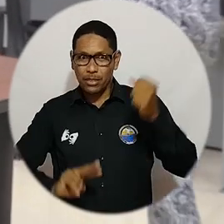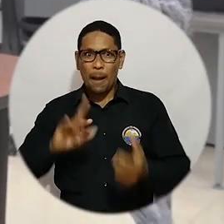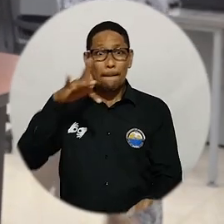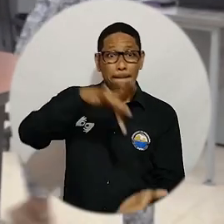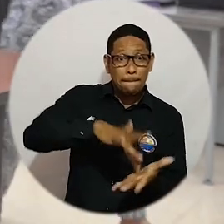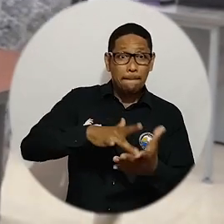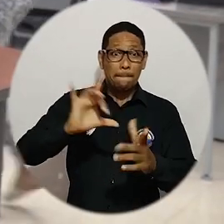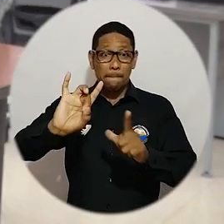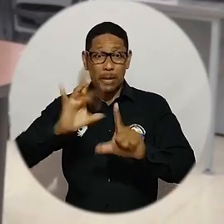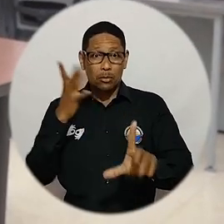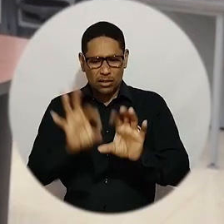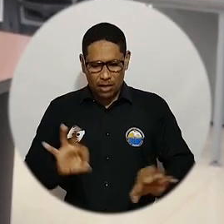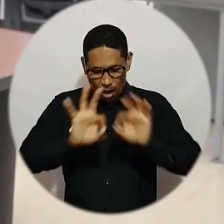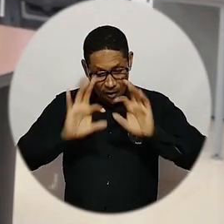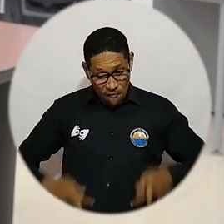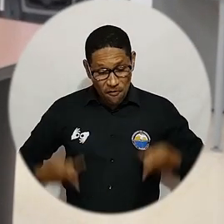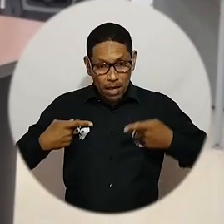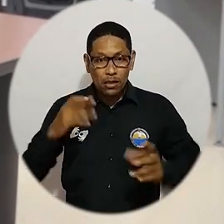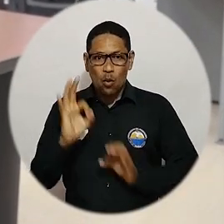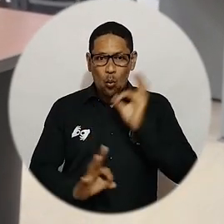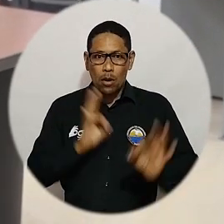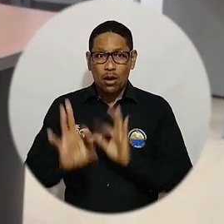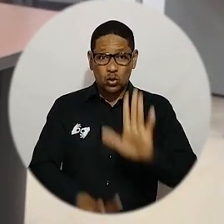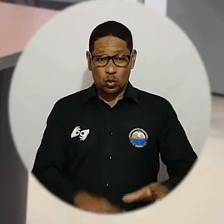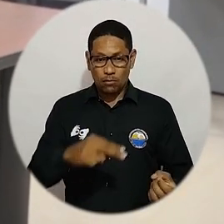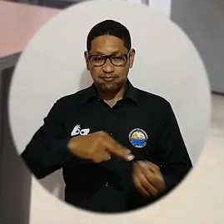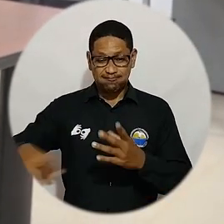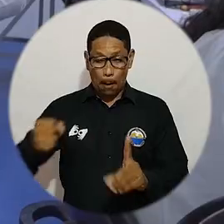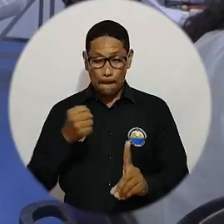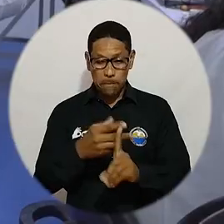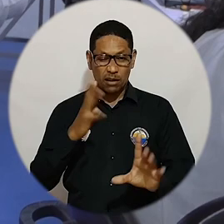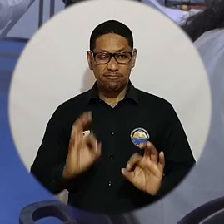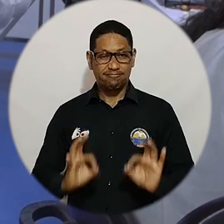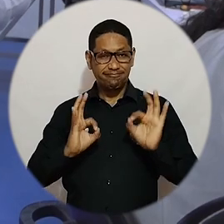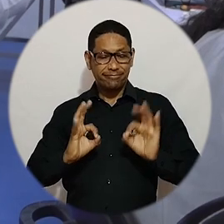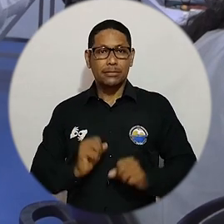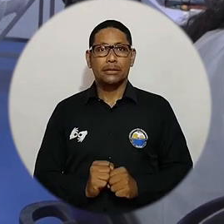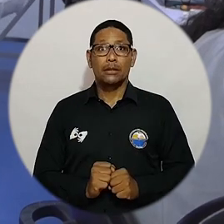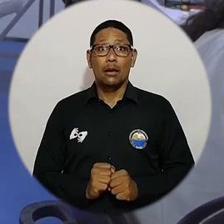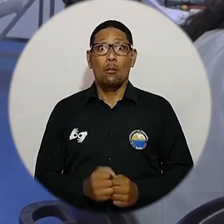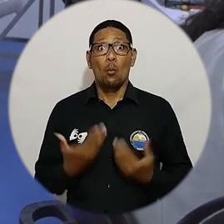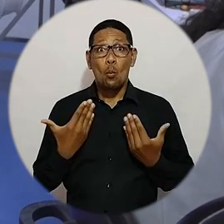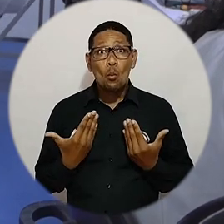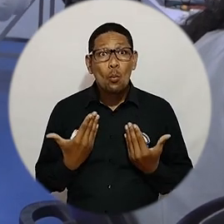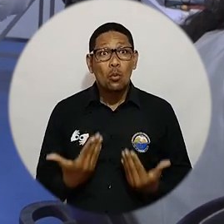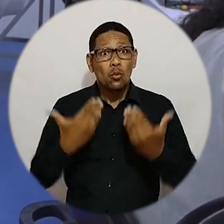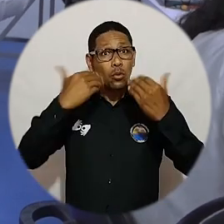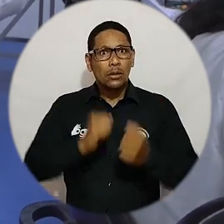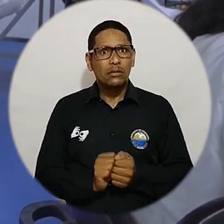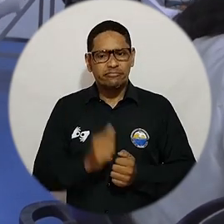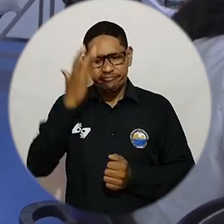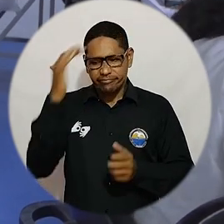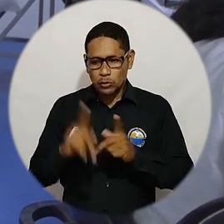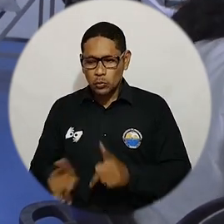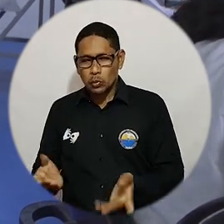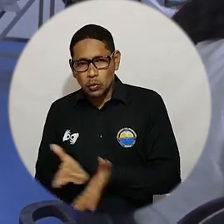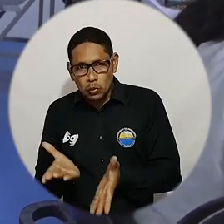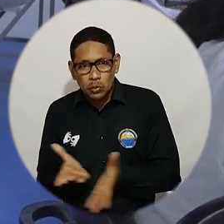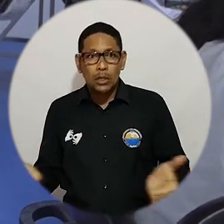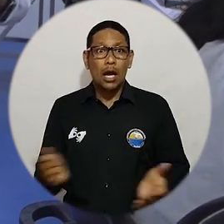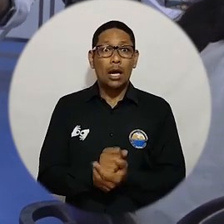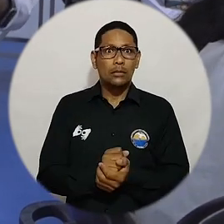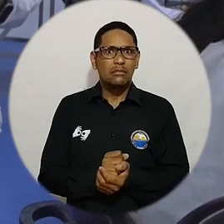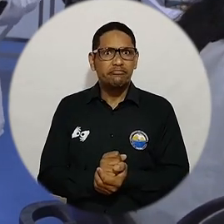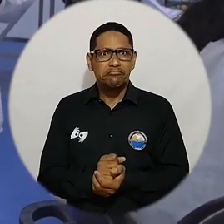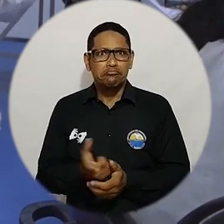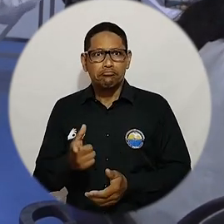híbrido en aras de proteger la vida y tener una experiencia educativa de calidad. Ha sido muy bueno porque, de una u otra forma, permite que